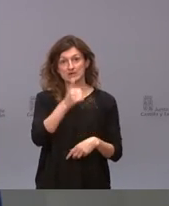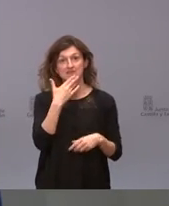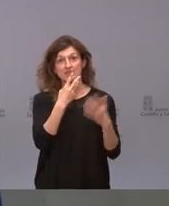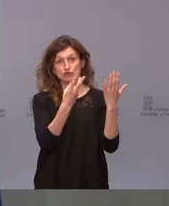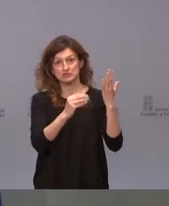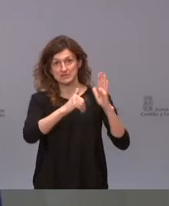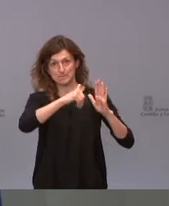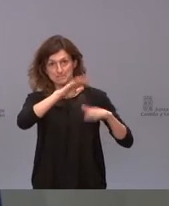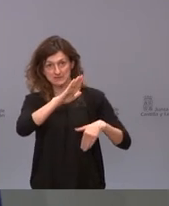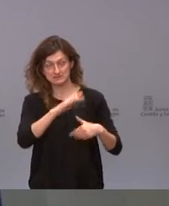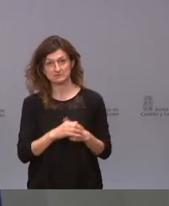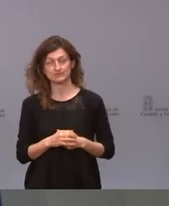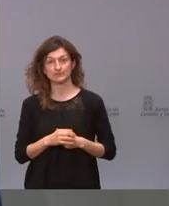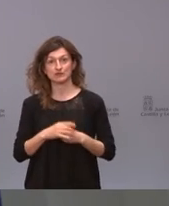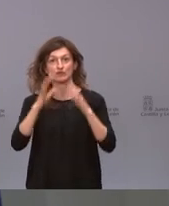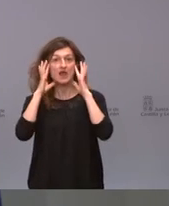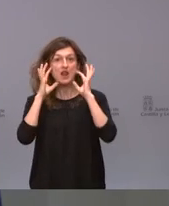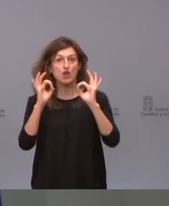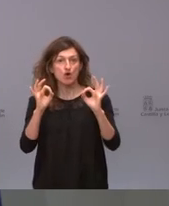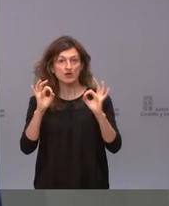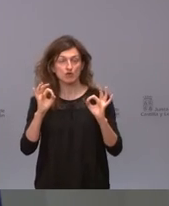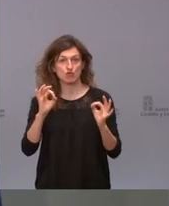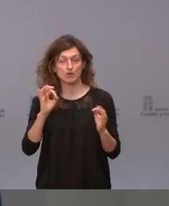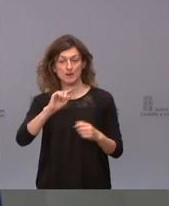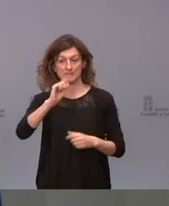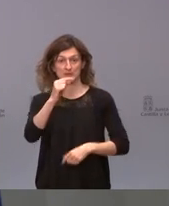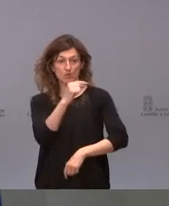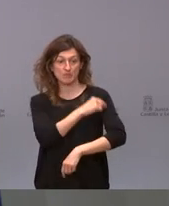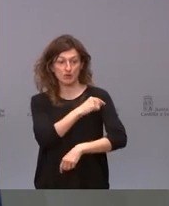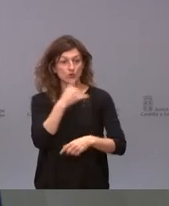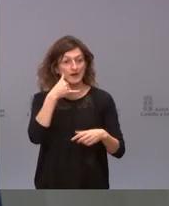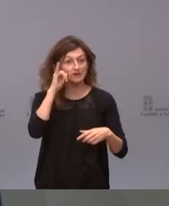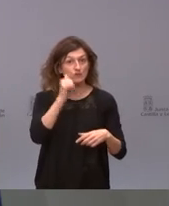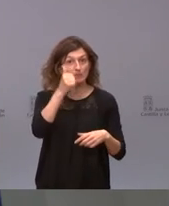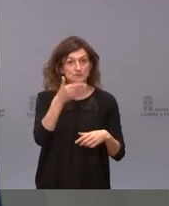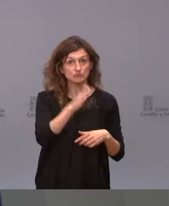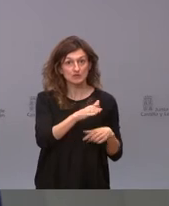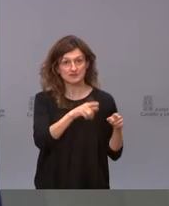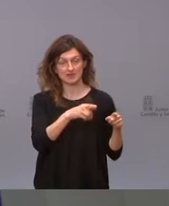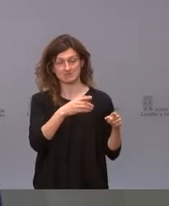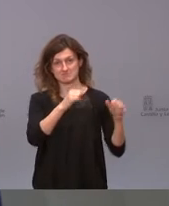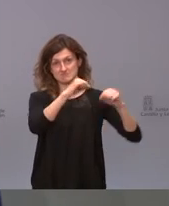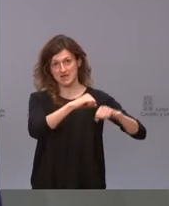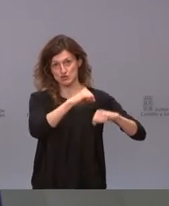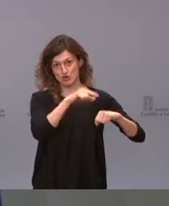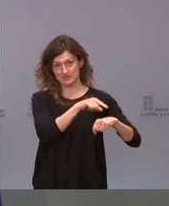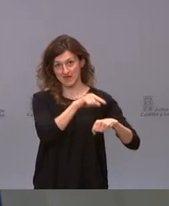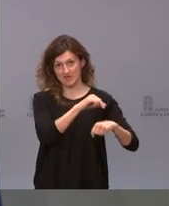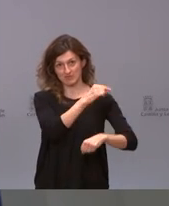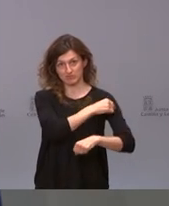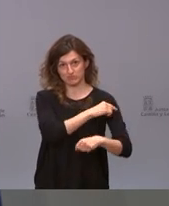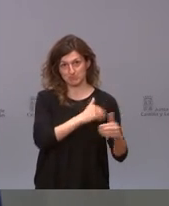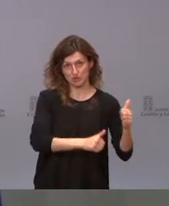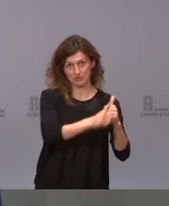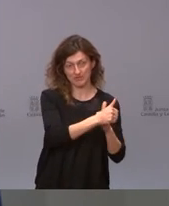años parece de sentido común vacuna primero a quienes más riesgo tienen de tener un problema grave y de